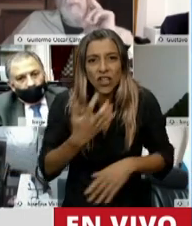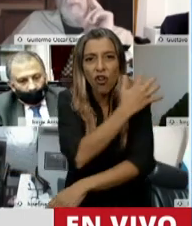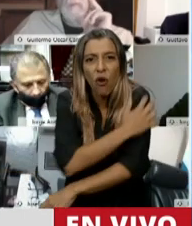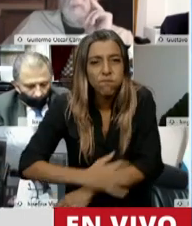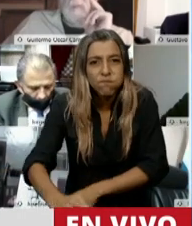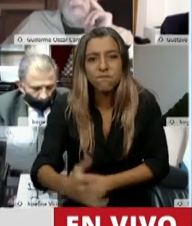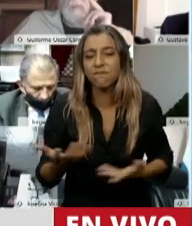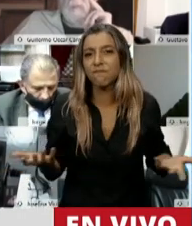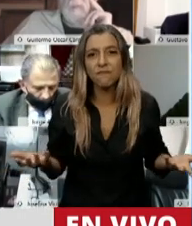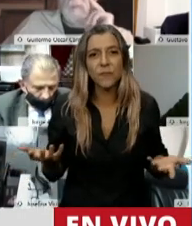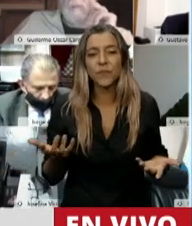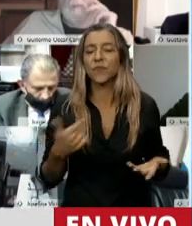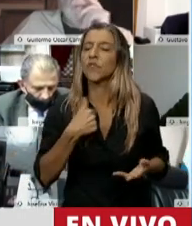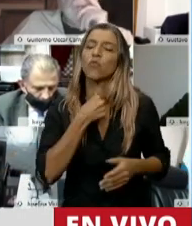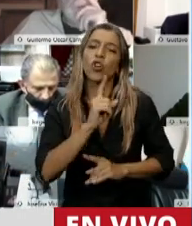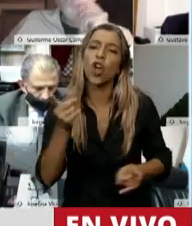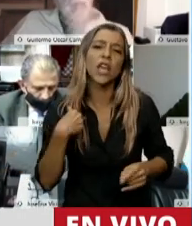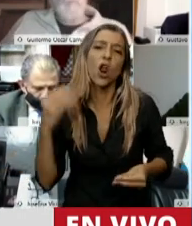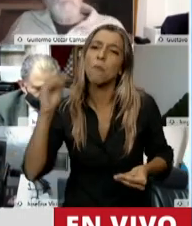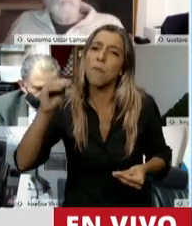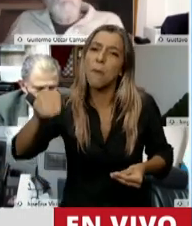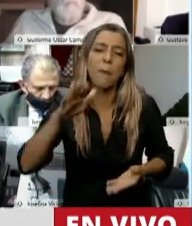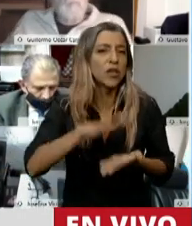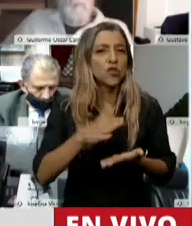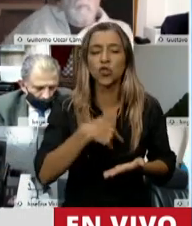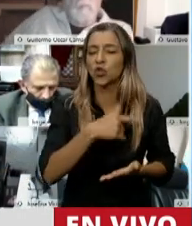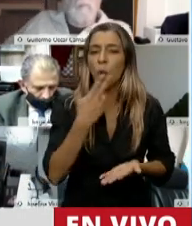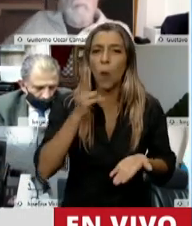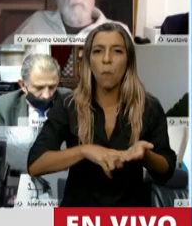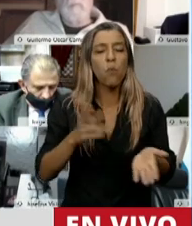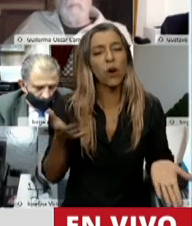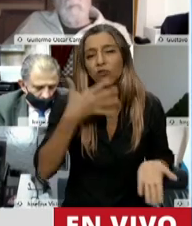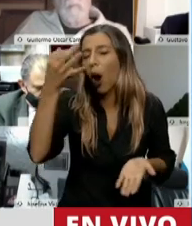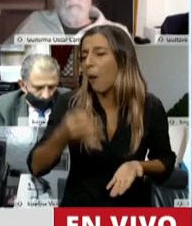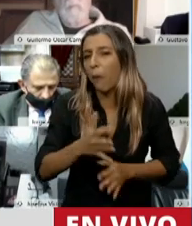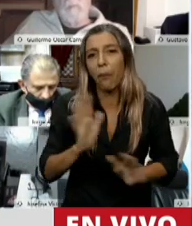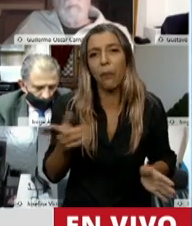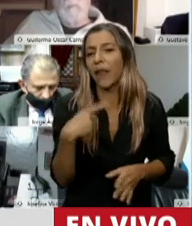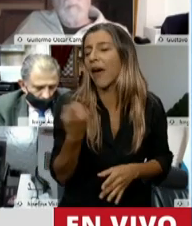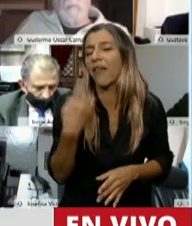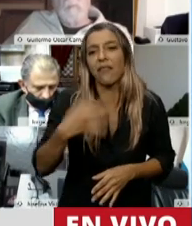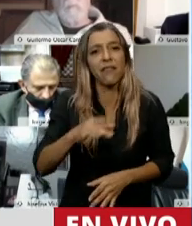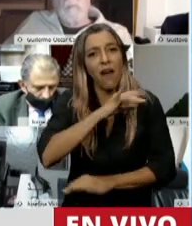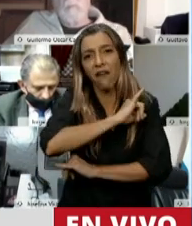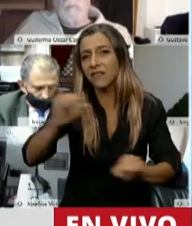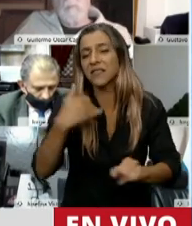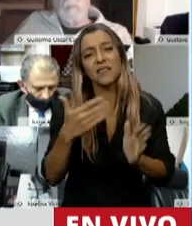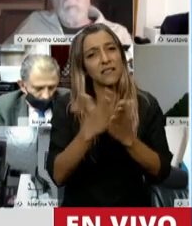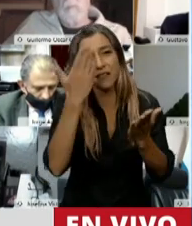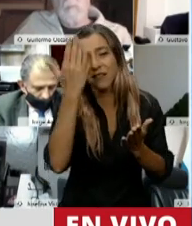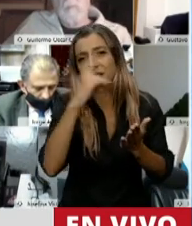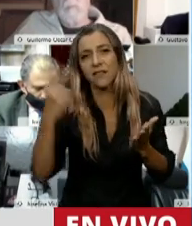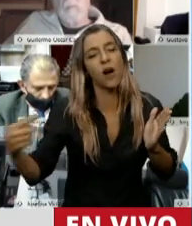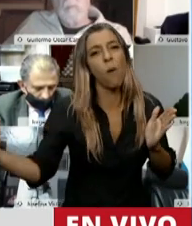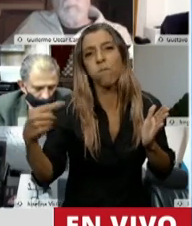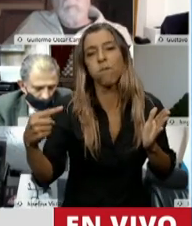simplemente a la hora de hacer algunas consideraciones tenemos que decir necesariamente que es inconstitucional porque es confiscatorio,